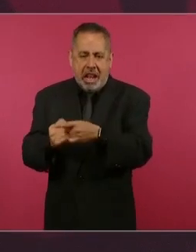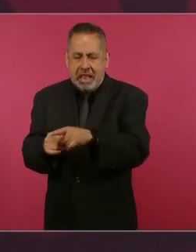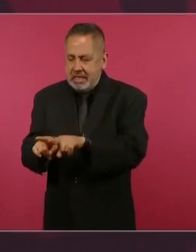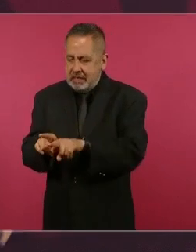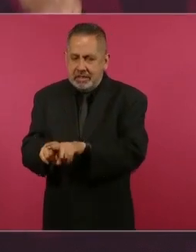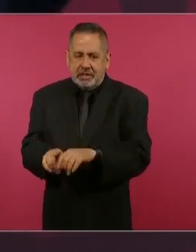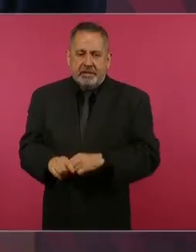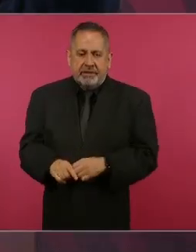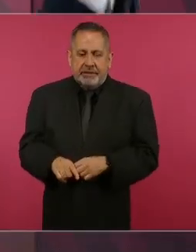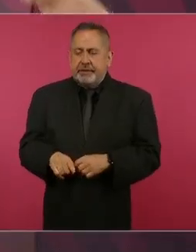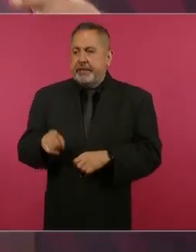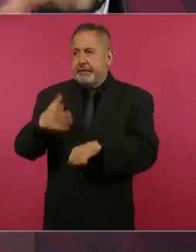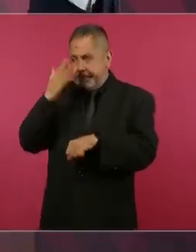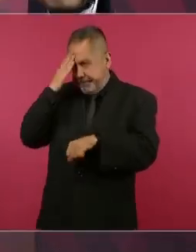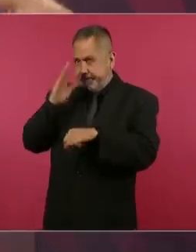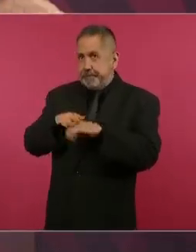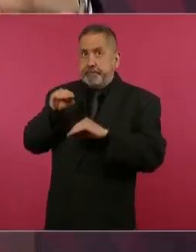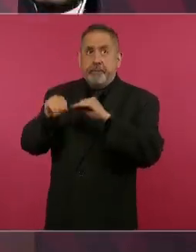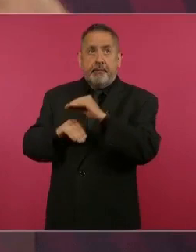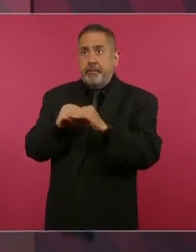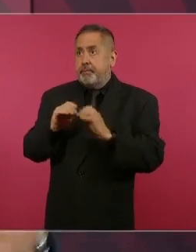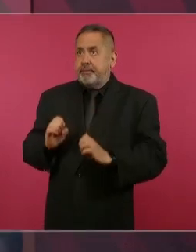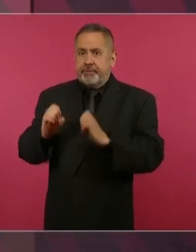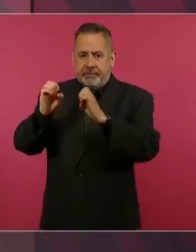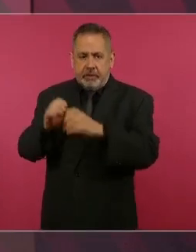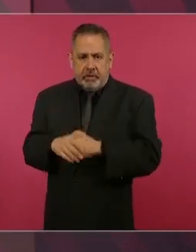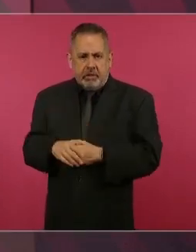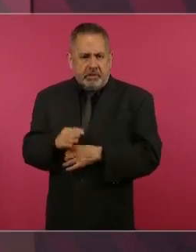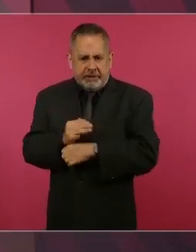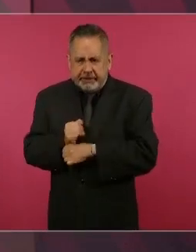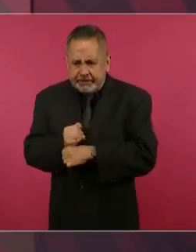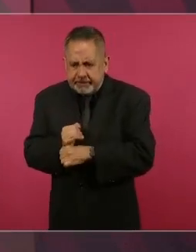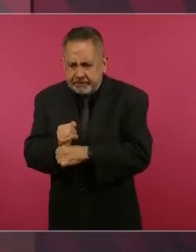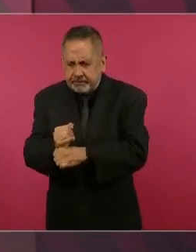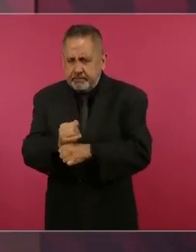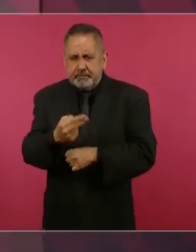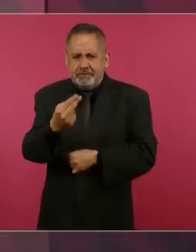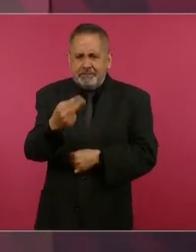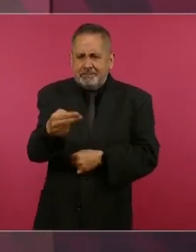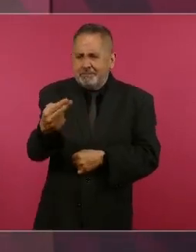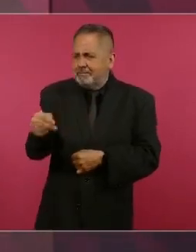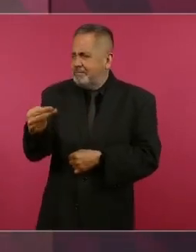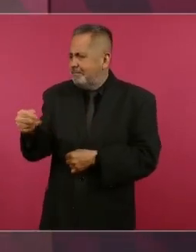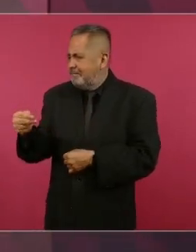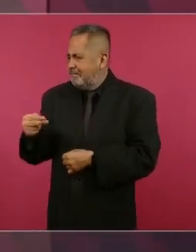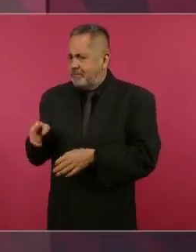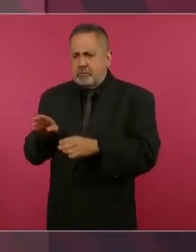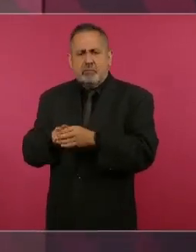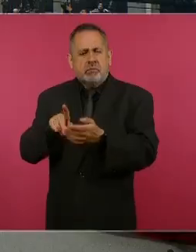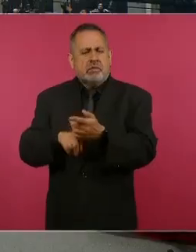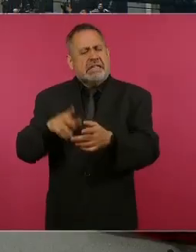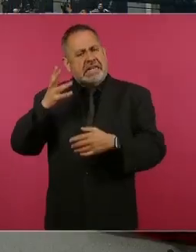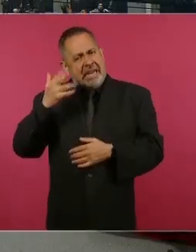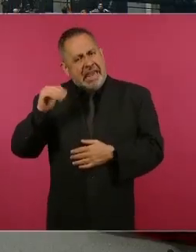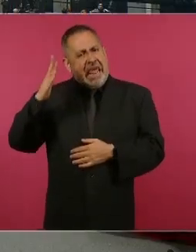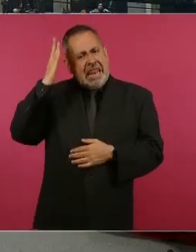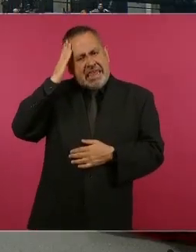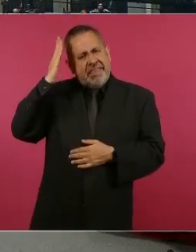Un memorial, se está haciendo una investigación con los nombres de todos los dirigentes